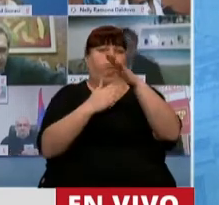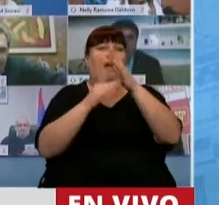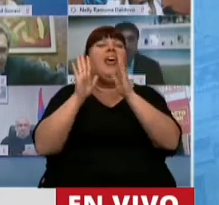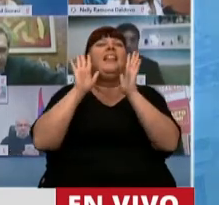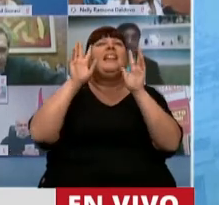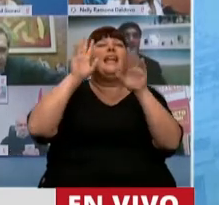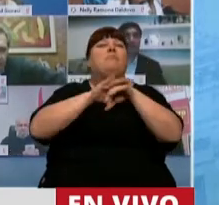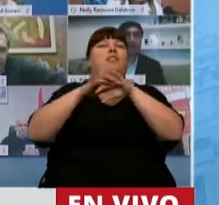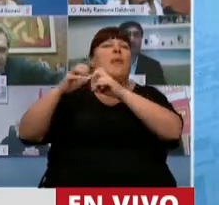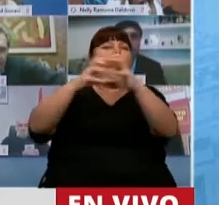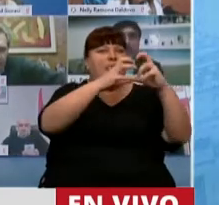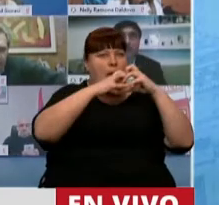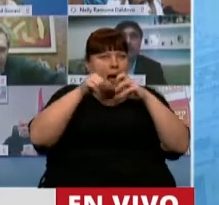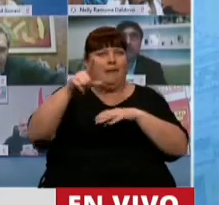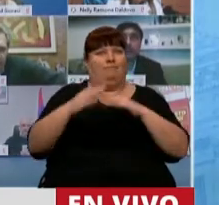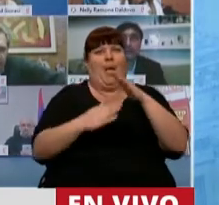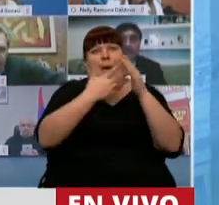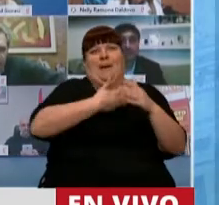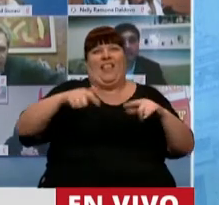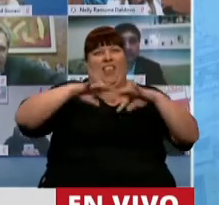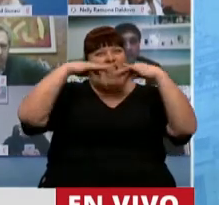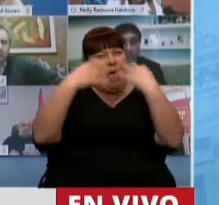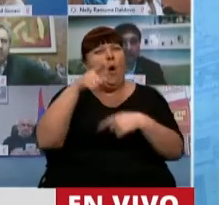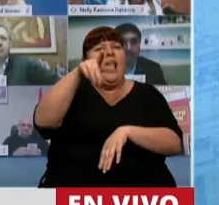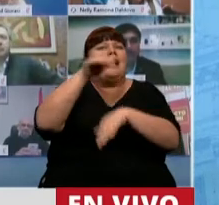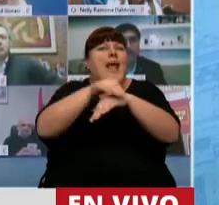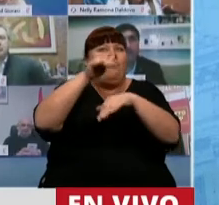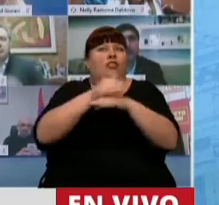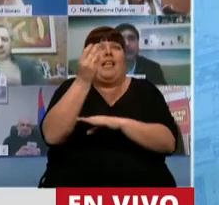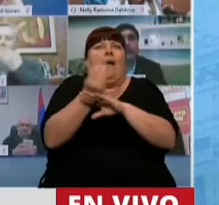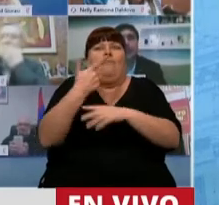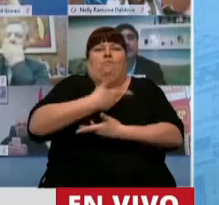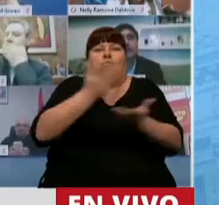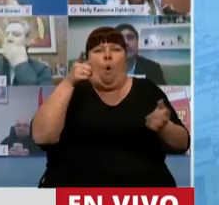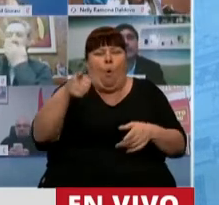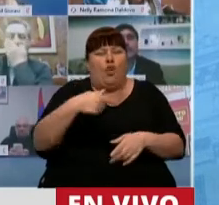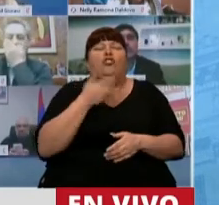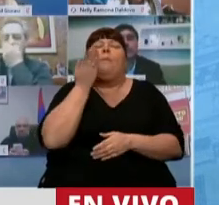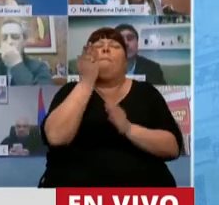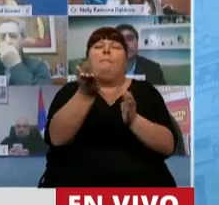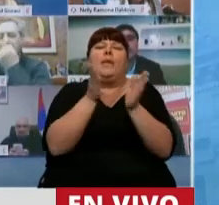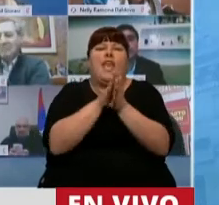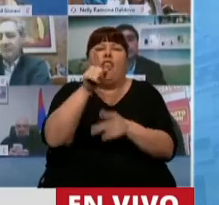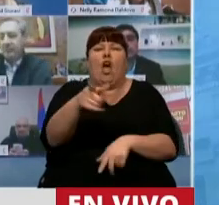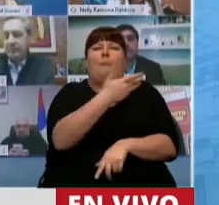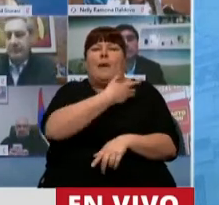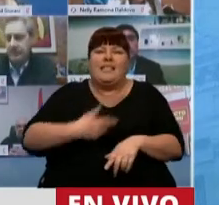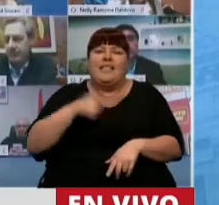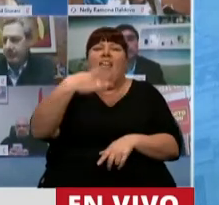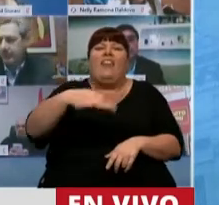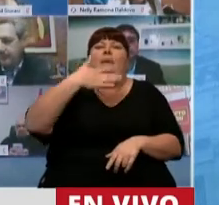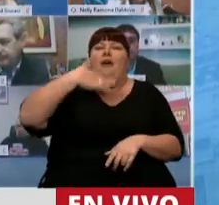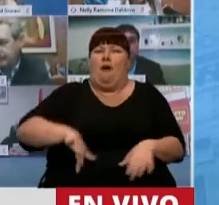debate, porque usted dirige esta Cámara, porque usted tiene una responsabilidad como funcionario público, le pido, señor Presidente, que